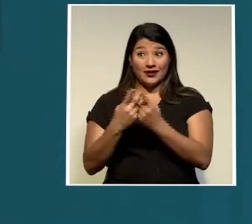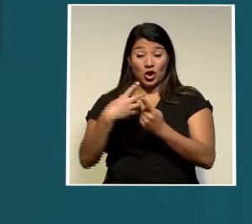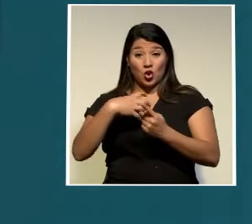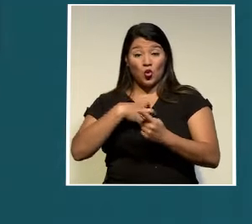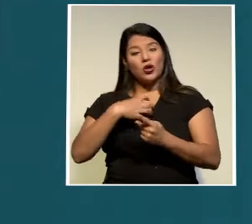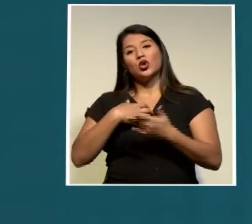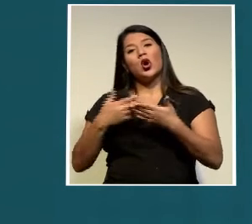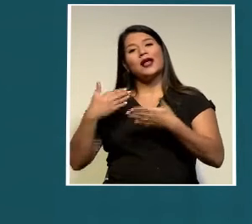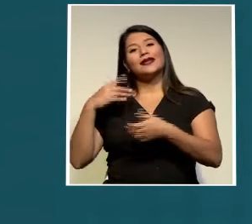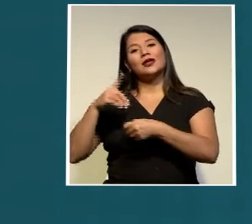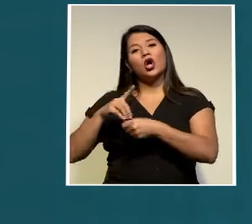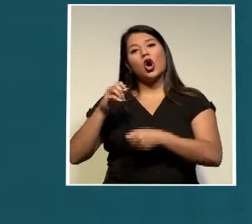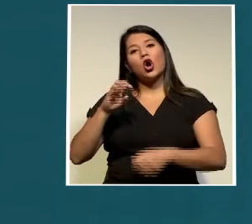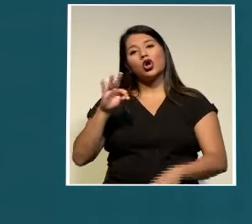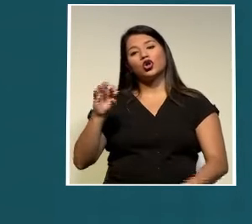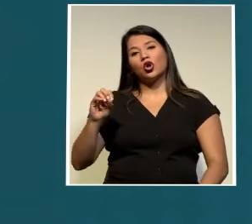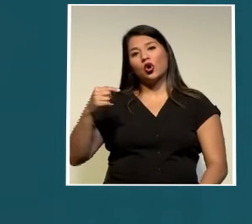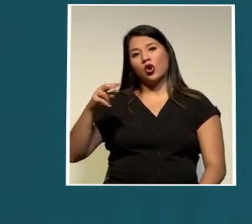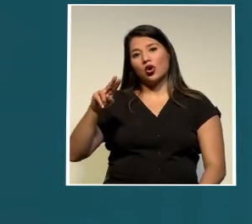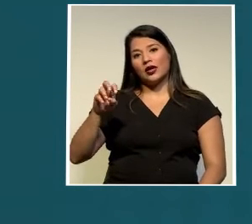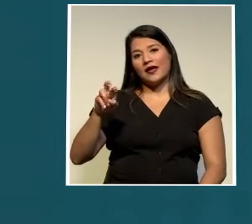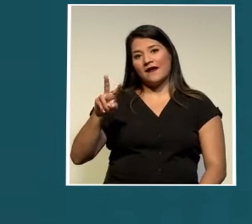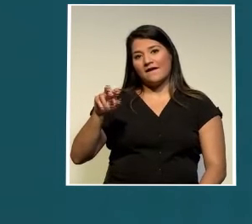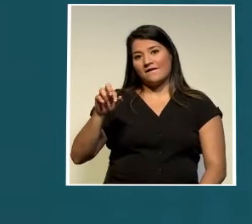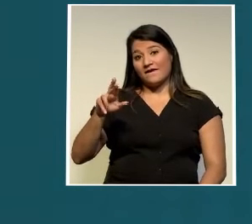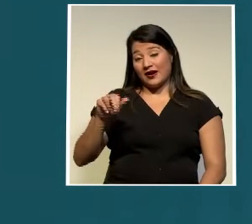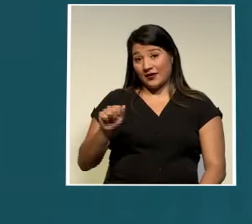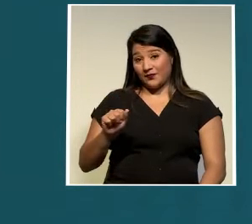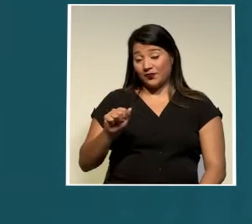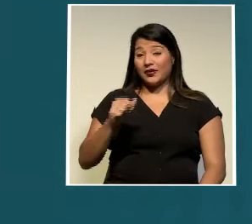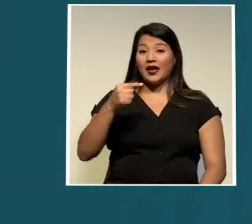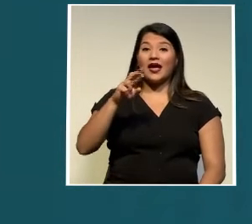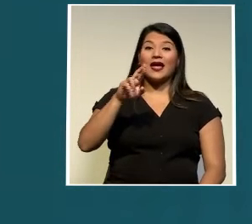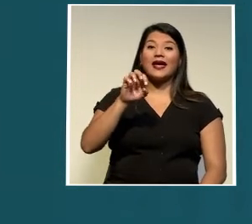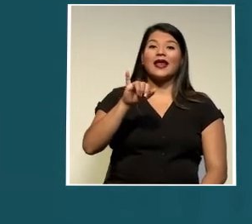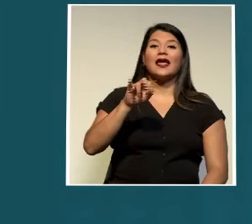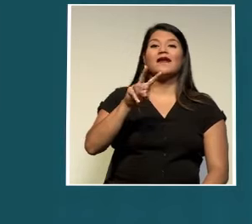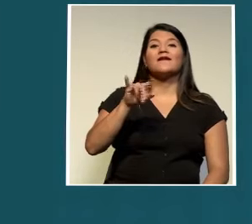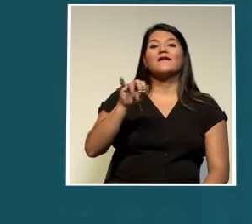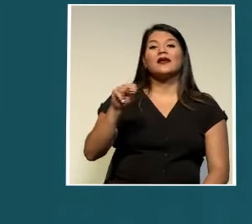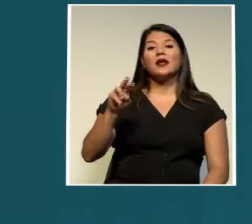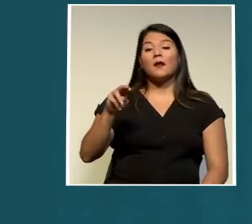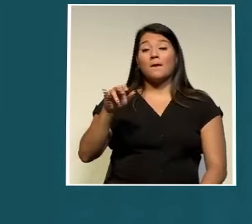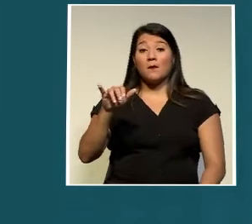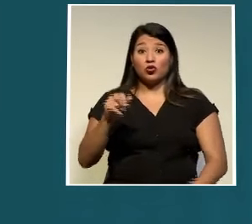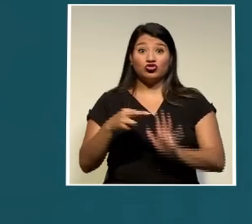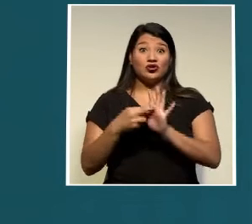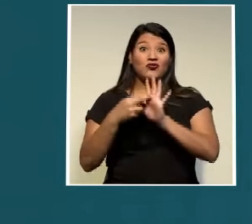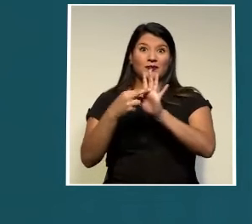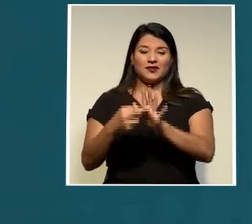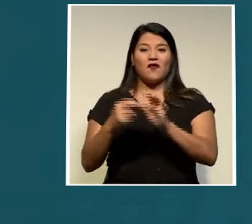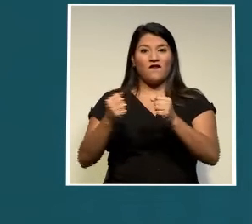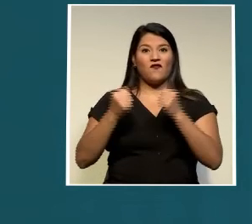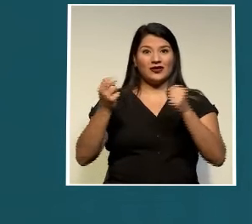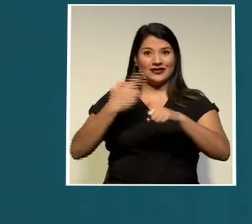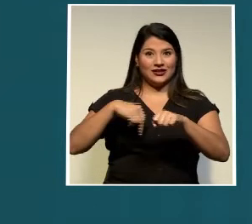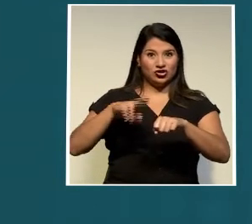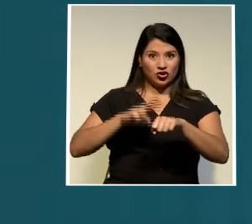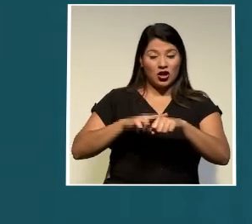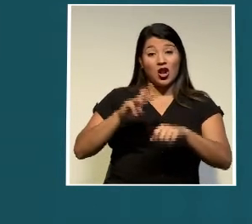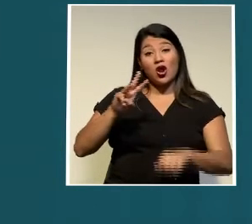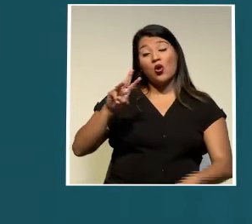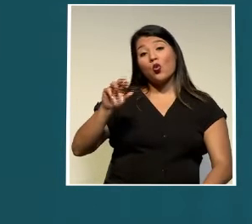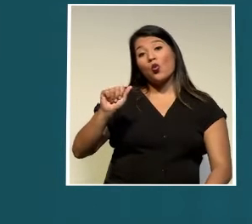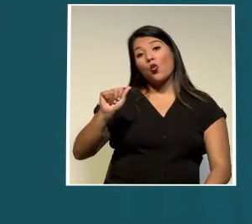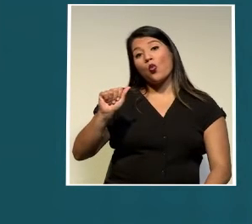Guevara Graybin Moya que estará en representación de Fuerza Nacional Wilmer Ramos por parte del partido Acción